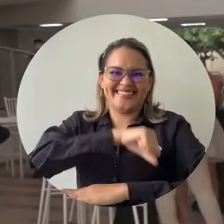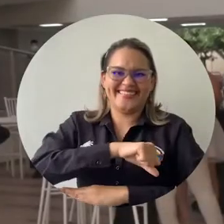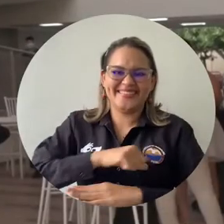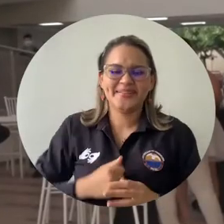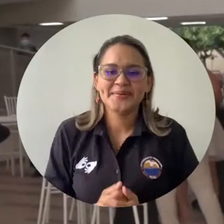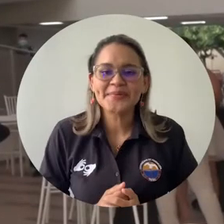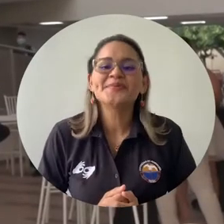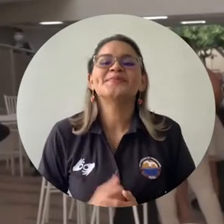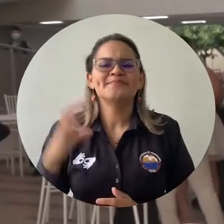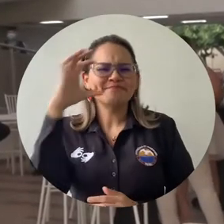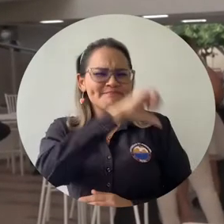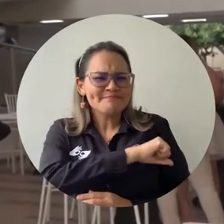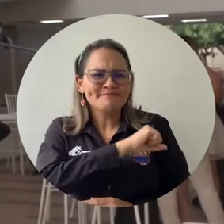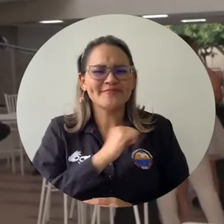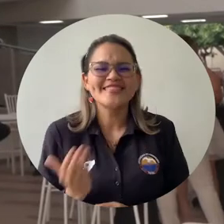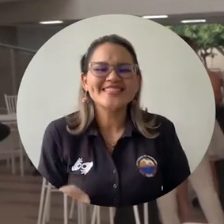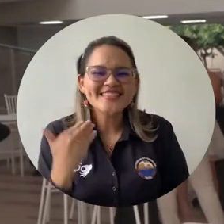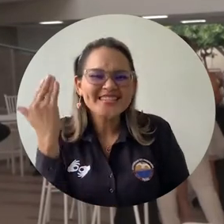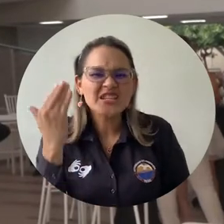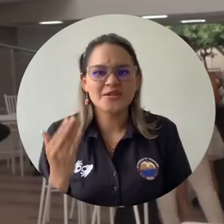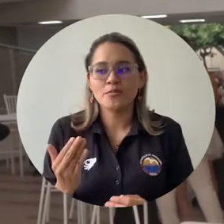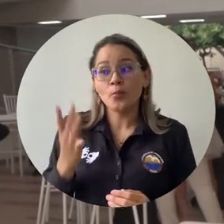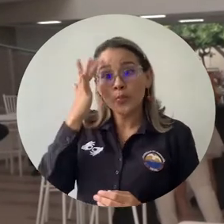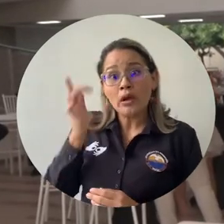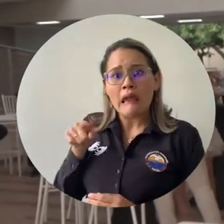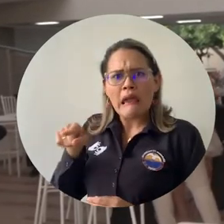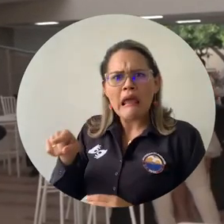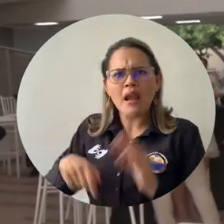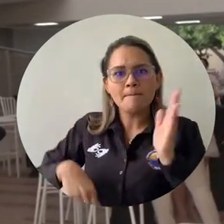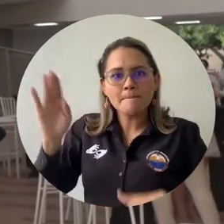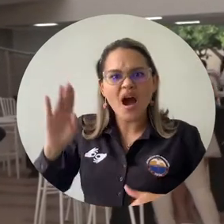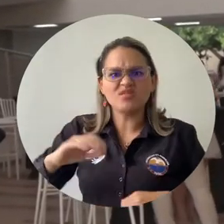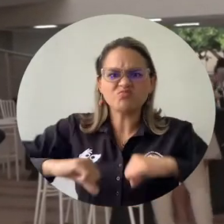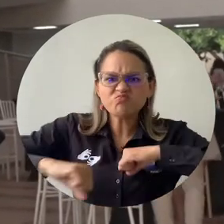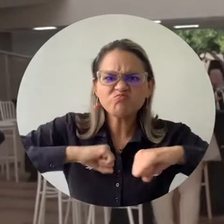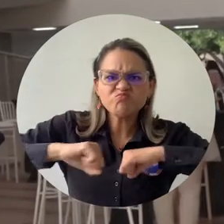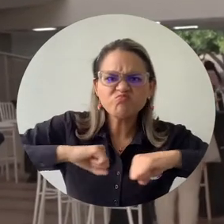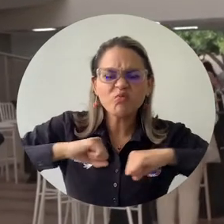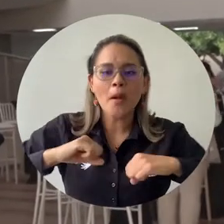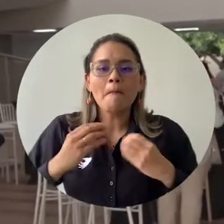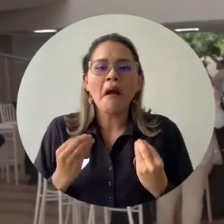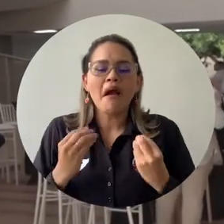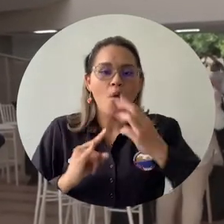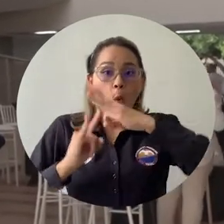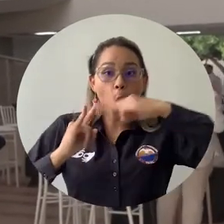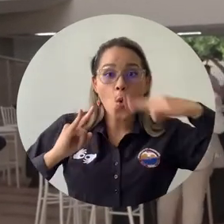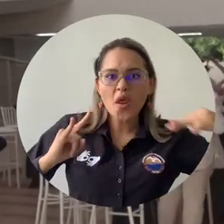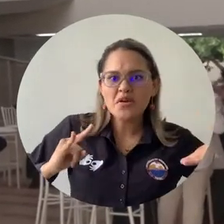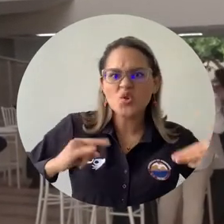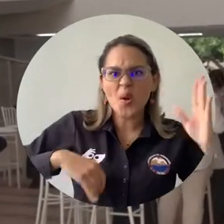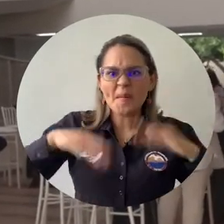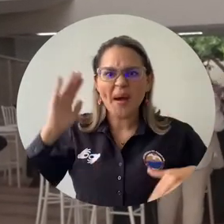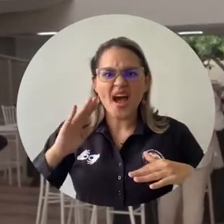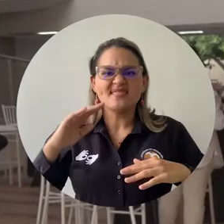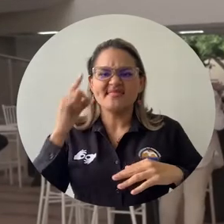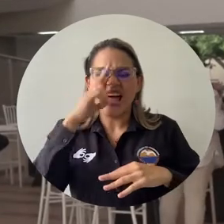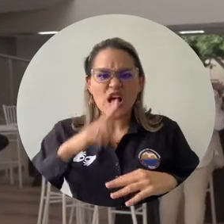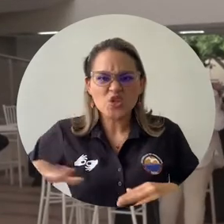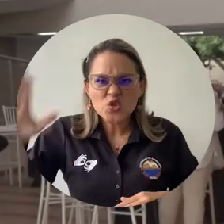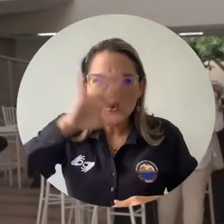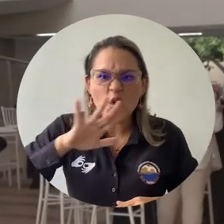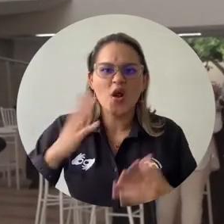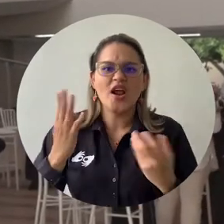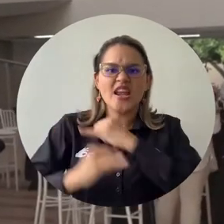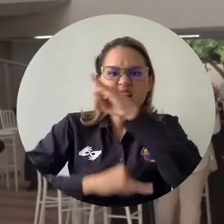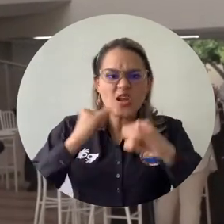todo que el impulso ha sido más a elevar su nivel académico, a que sea una universidad reconocida a nivel nacional y a nivel internacional, porque ya